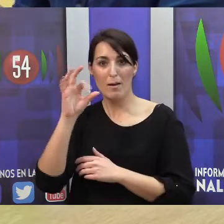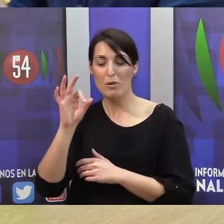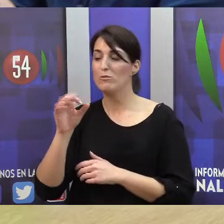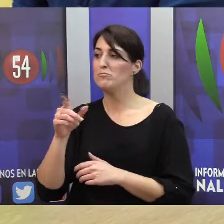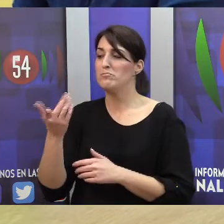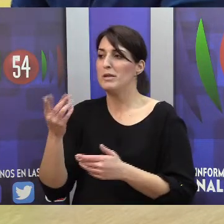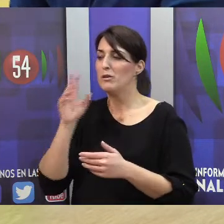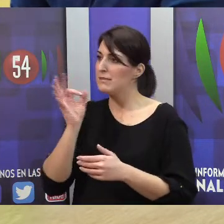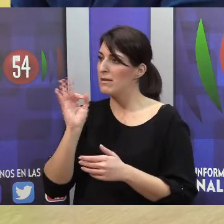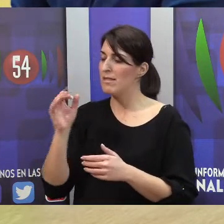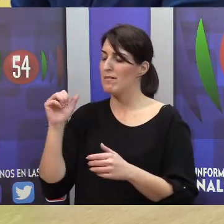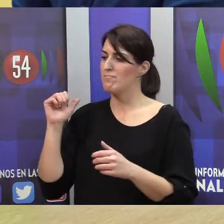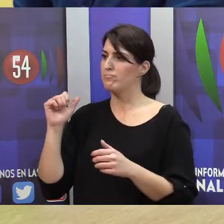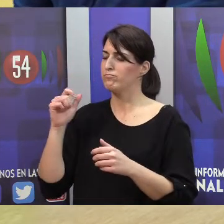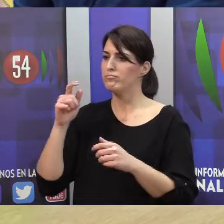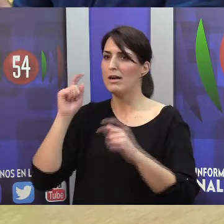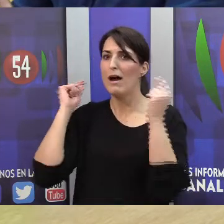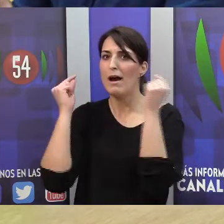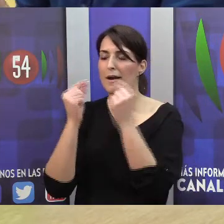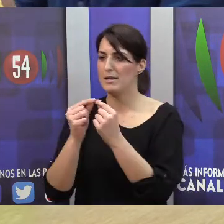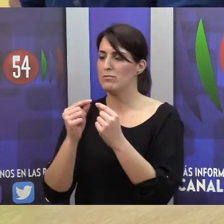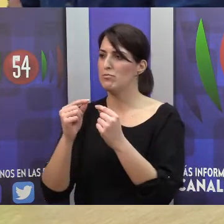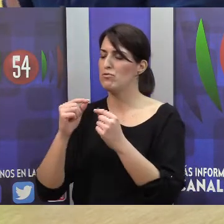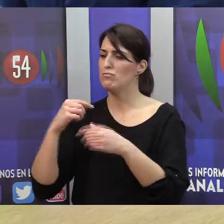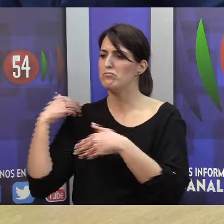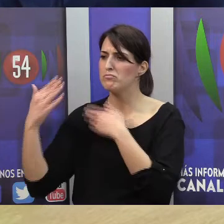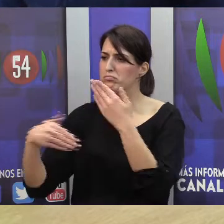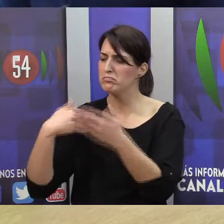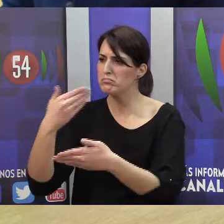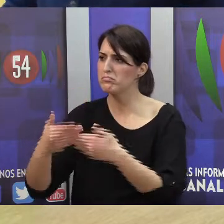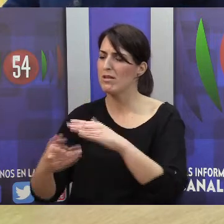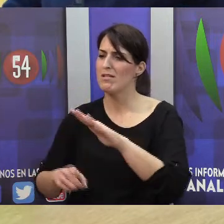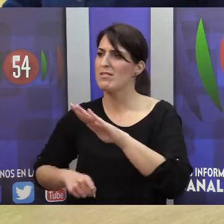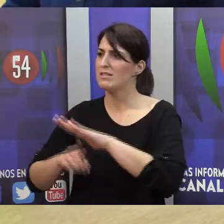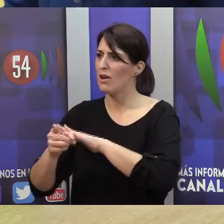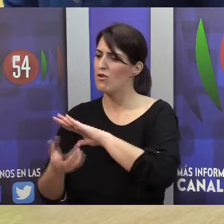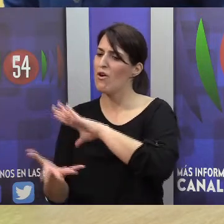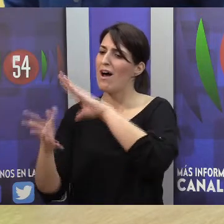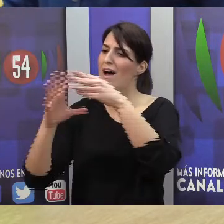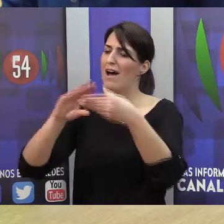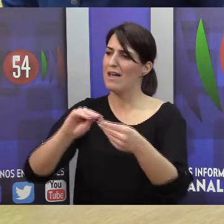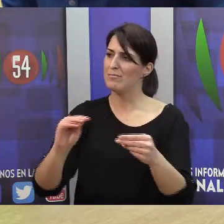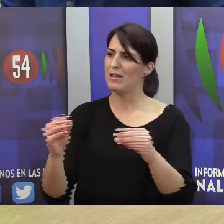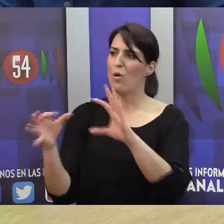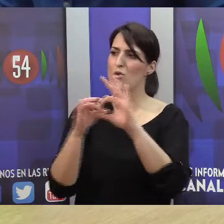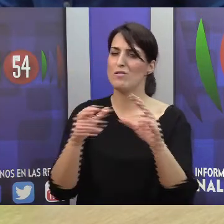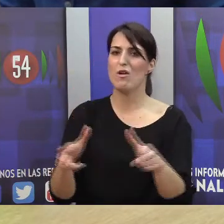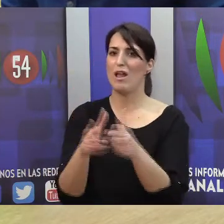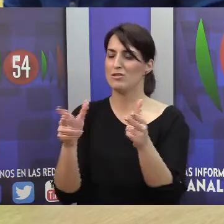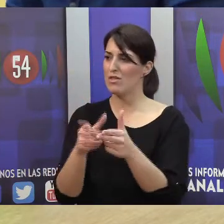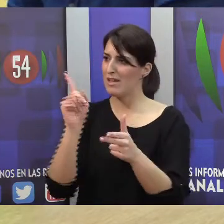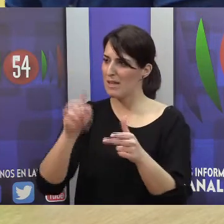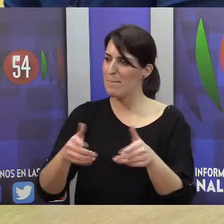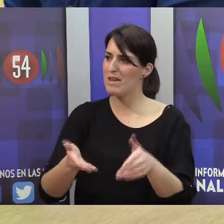evolucionando y creciendo la asociación, ese vínculo con la sociedad, imagino que también ha ido creciendo. Pues evidentemente, siempre se va, se